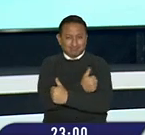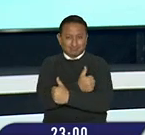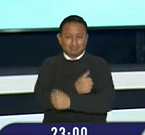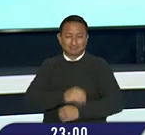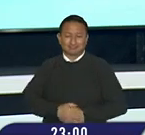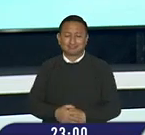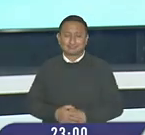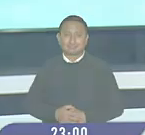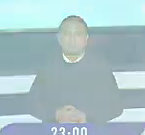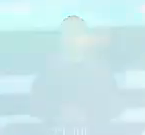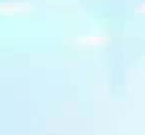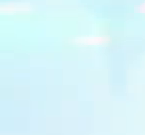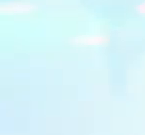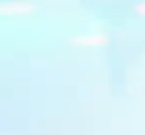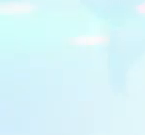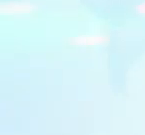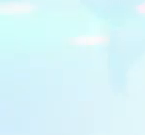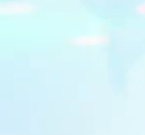grande